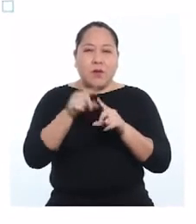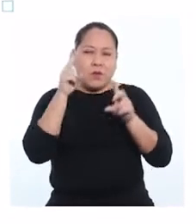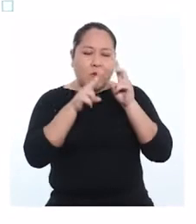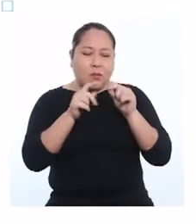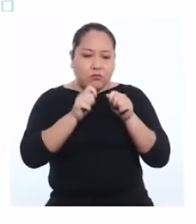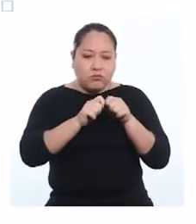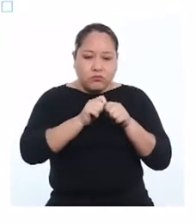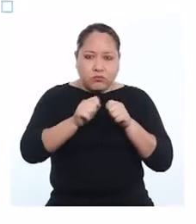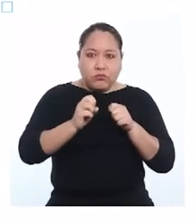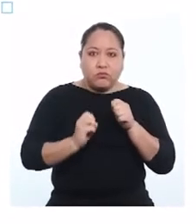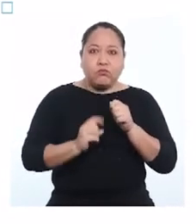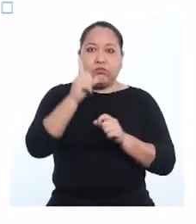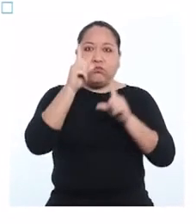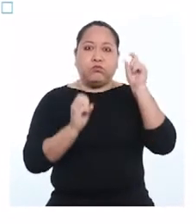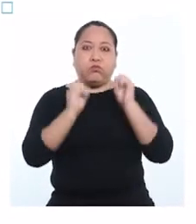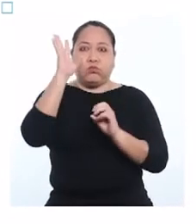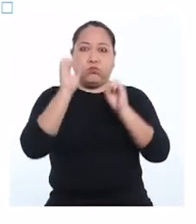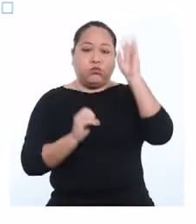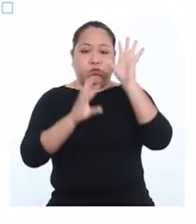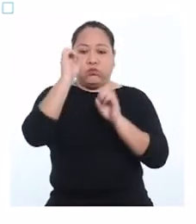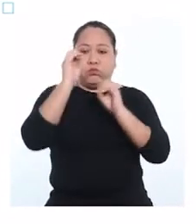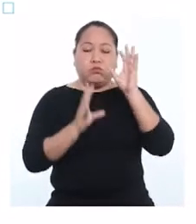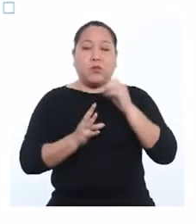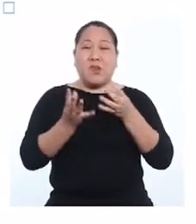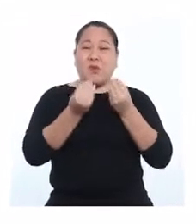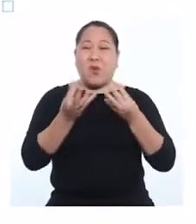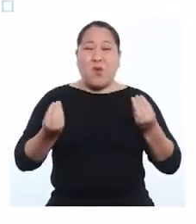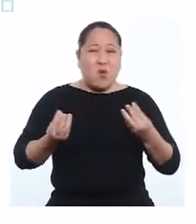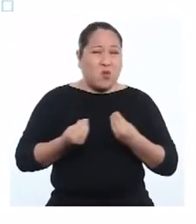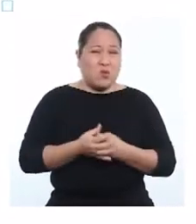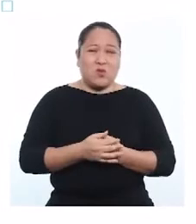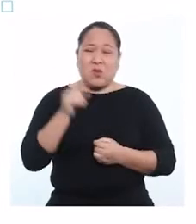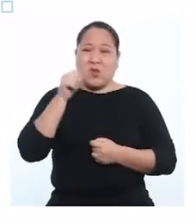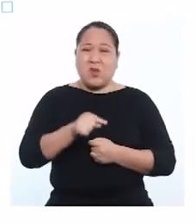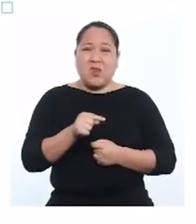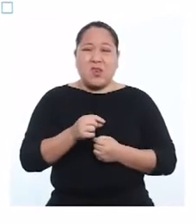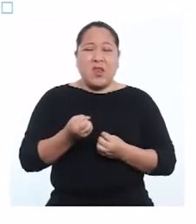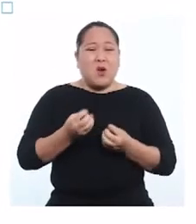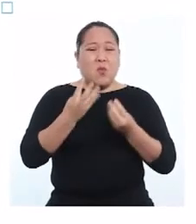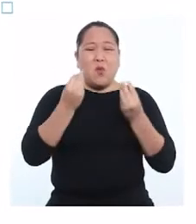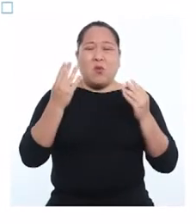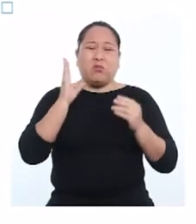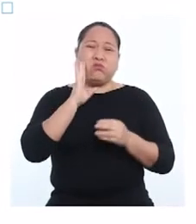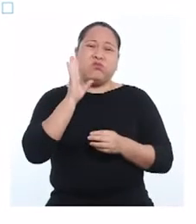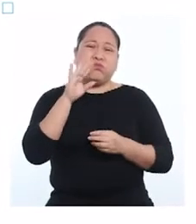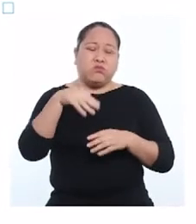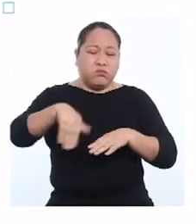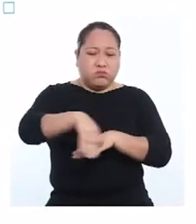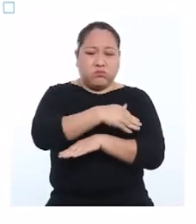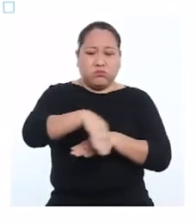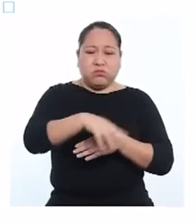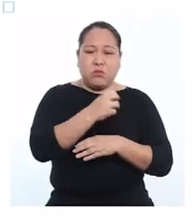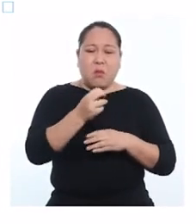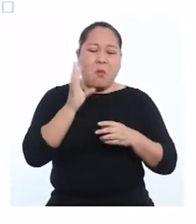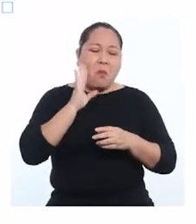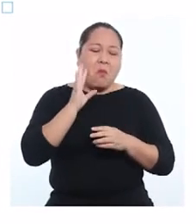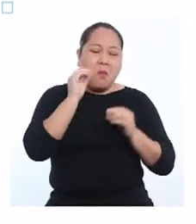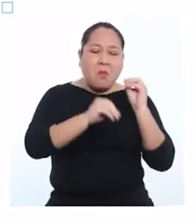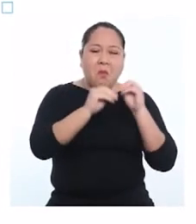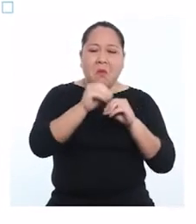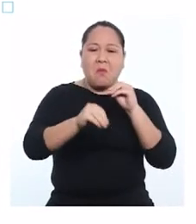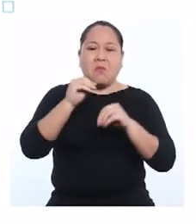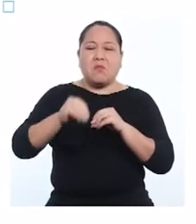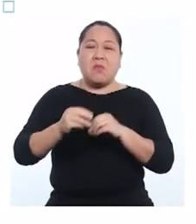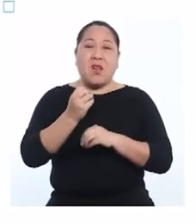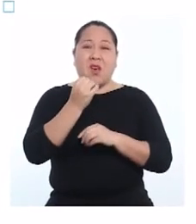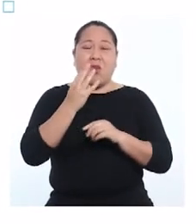común encender también fuegos artificiales, pero en muchas cantidades, y generaba una gran contaminación en las calles y algunos restos